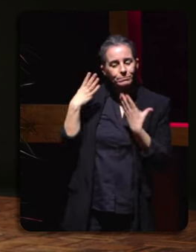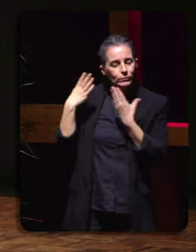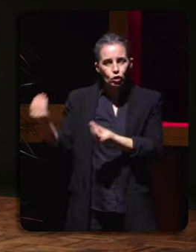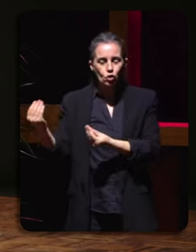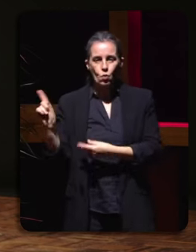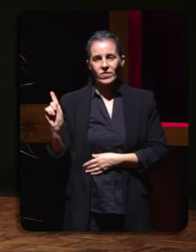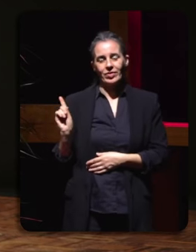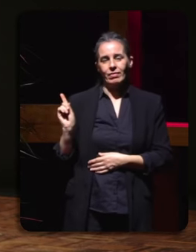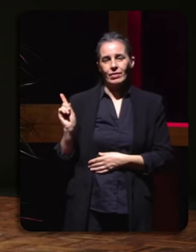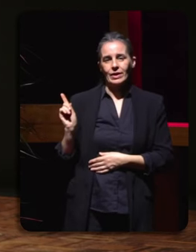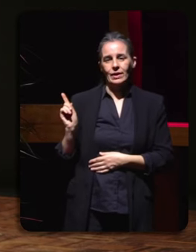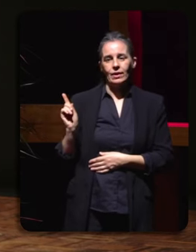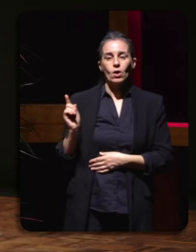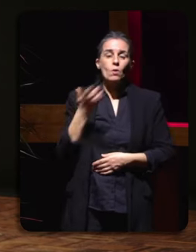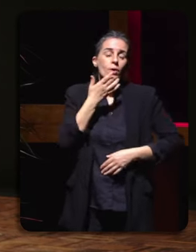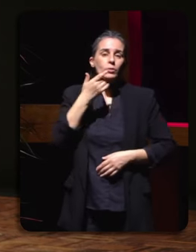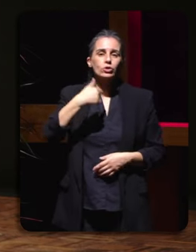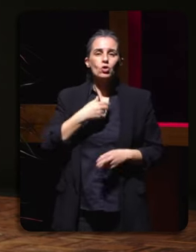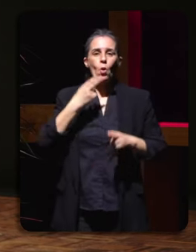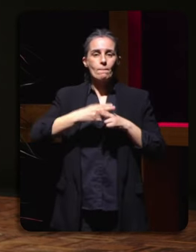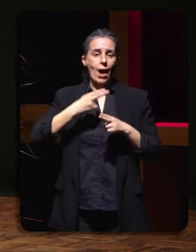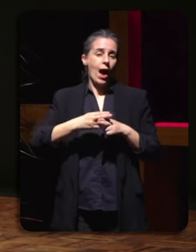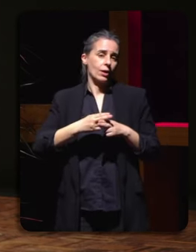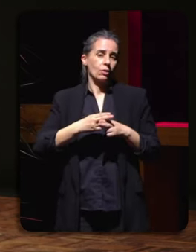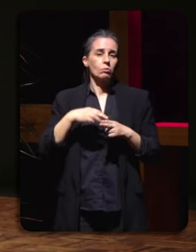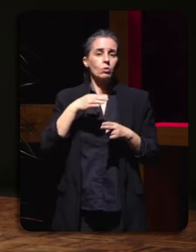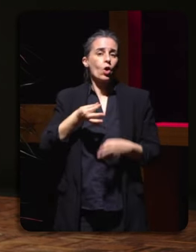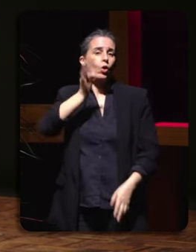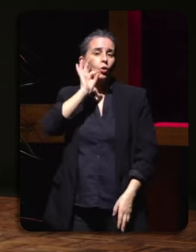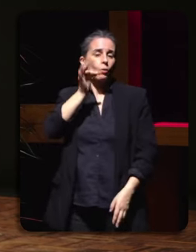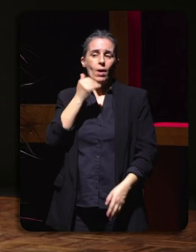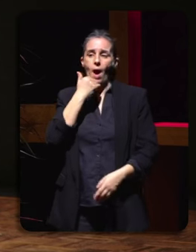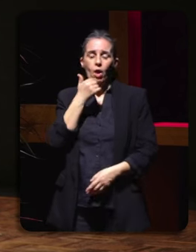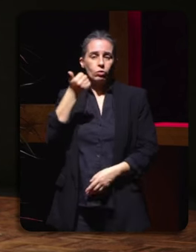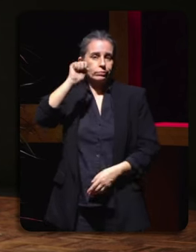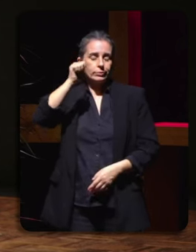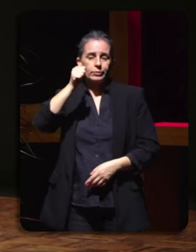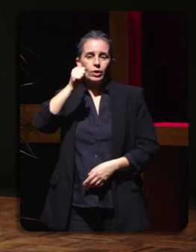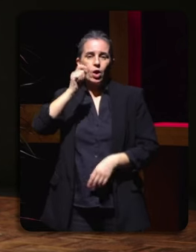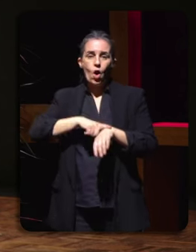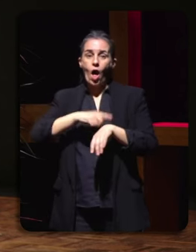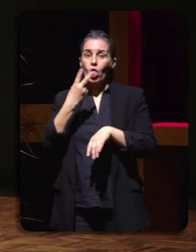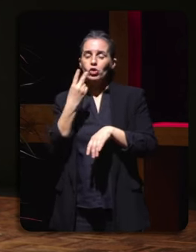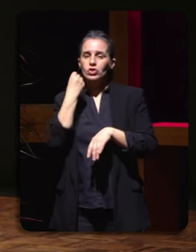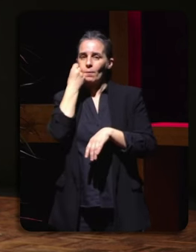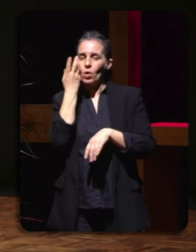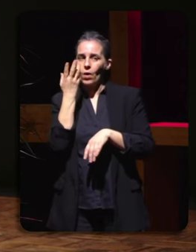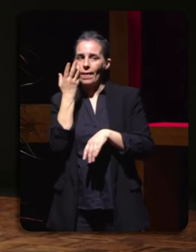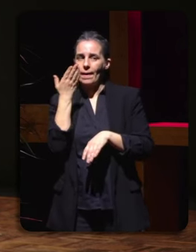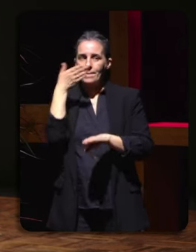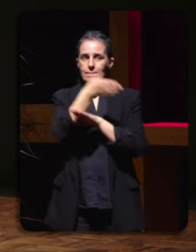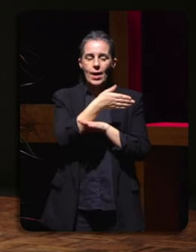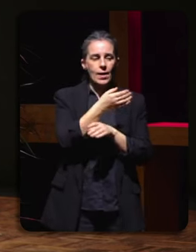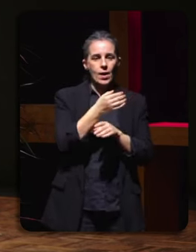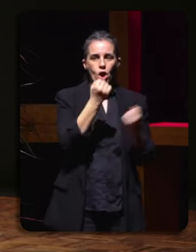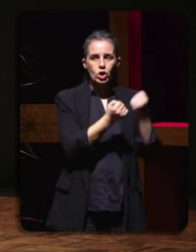esto de que ti saías dun bar porque esti eches tomando unha copa son as dúas da mañá e vayas con medo a buscar teu coche para chegar